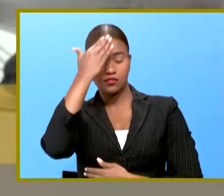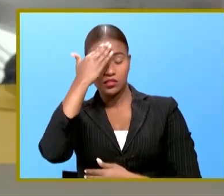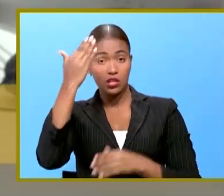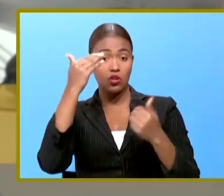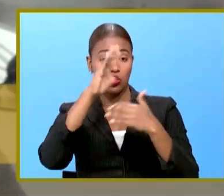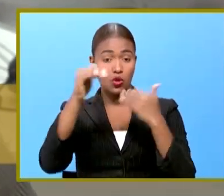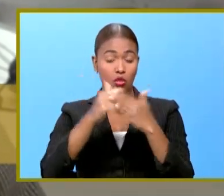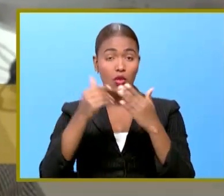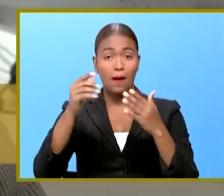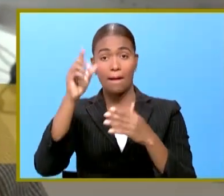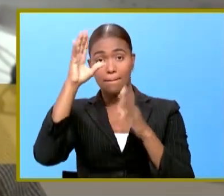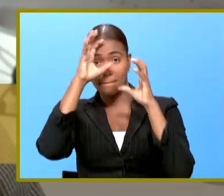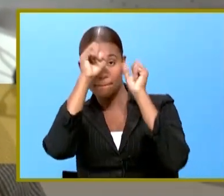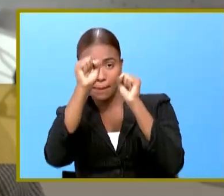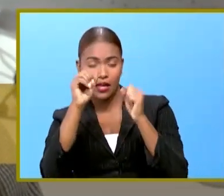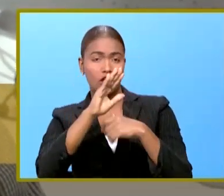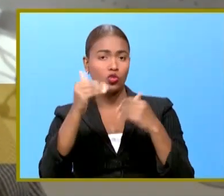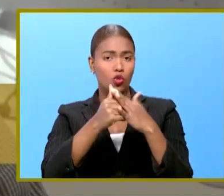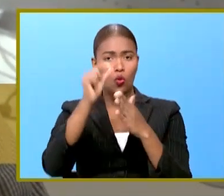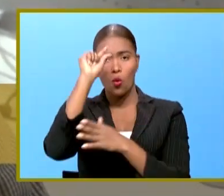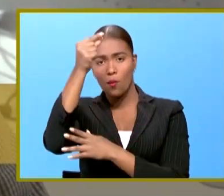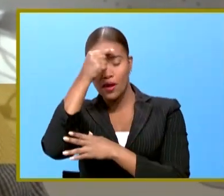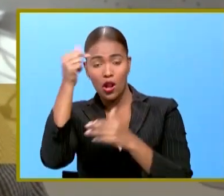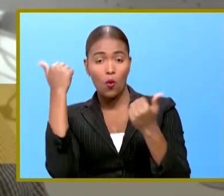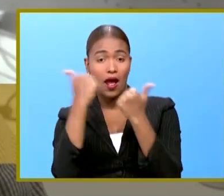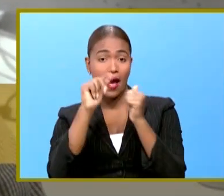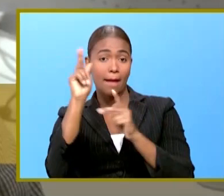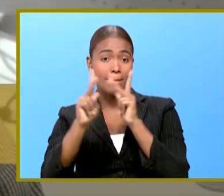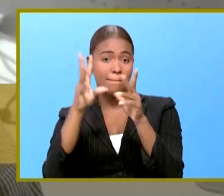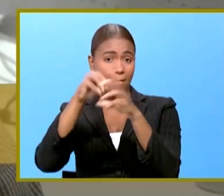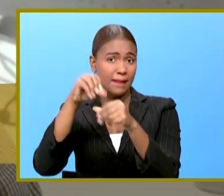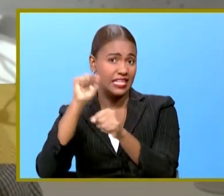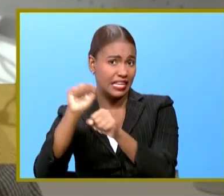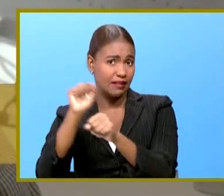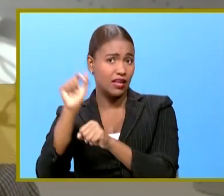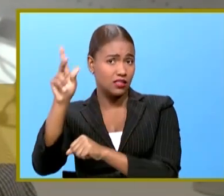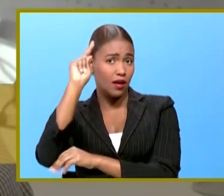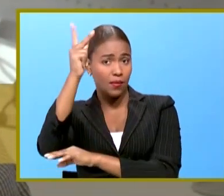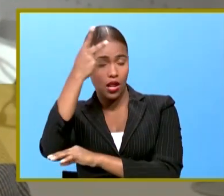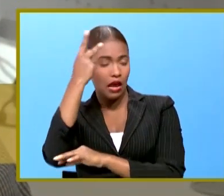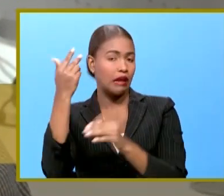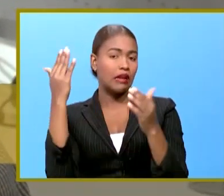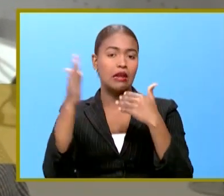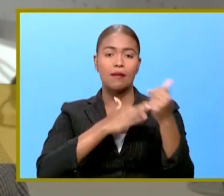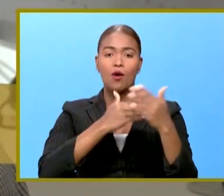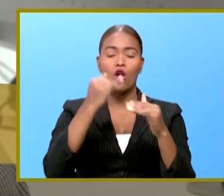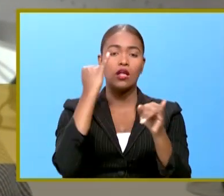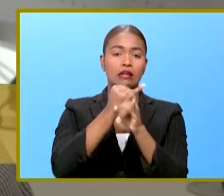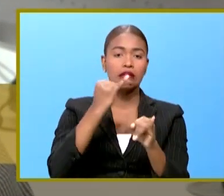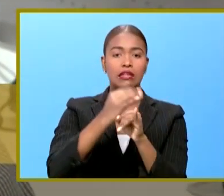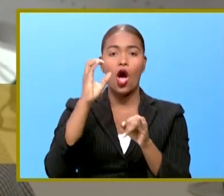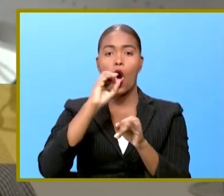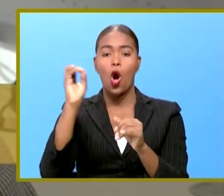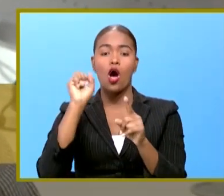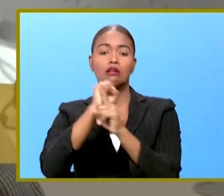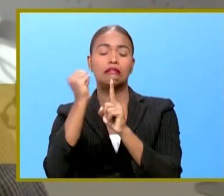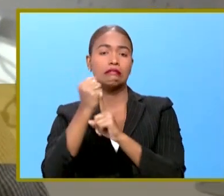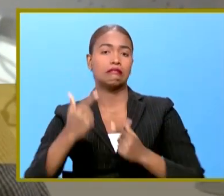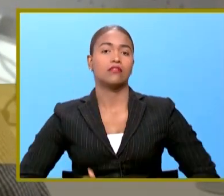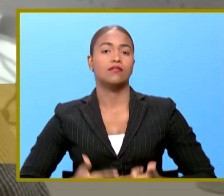presidente todo gobierno cualquier funcionario que sea no importa la institución o el estatus que tenga debe de tener un